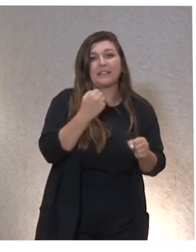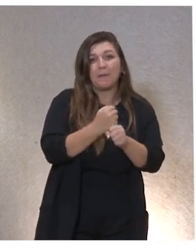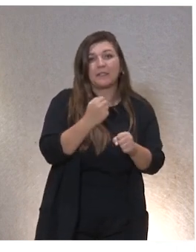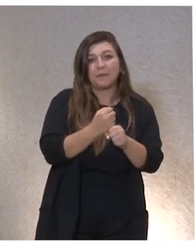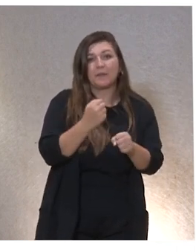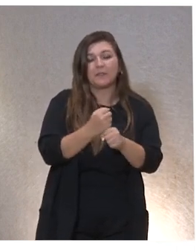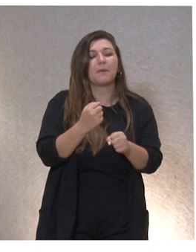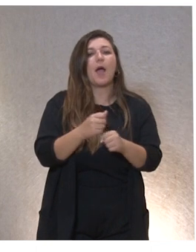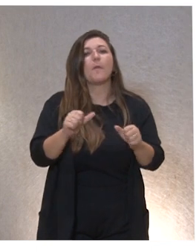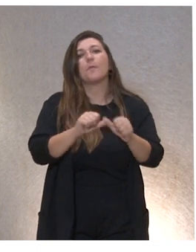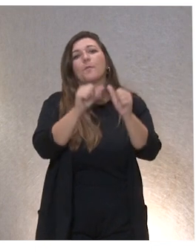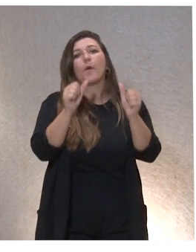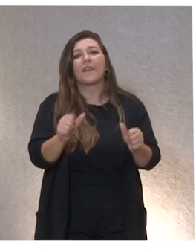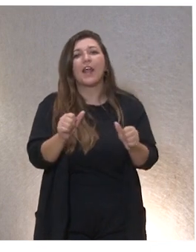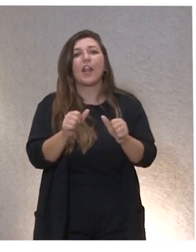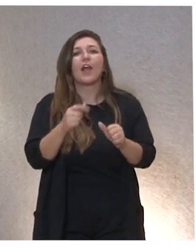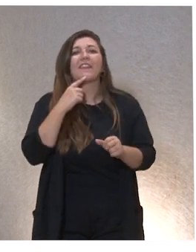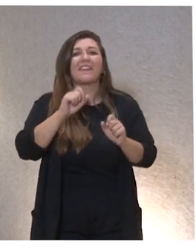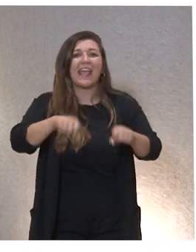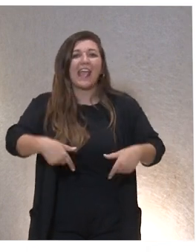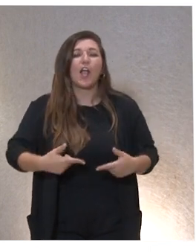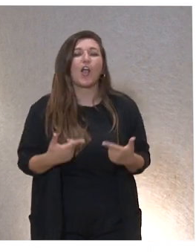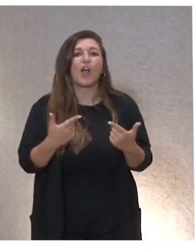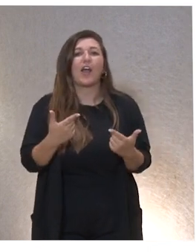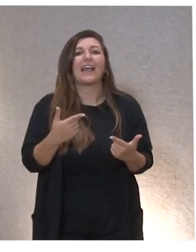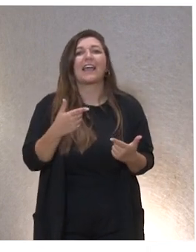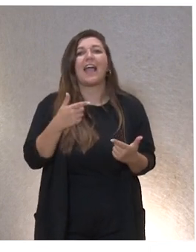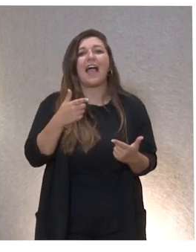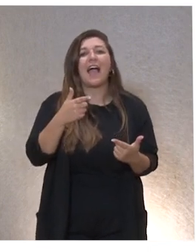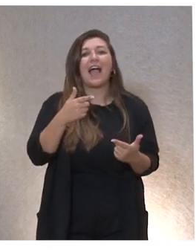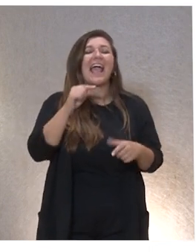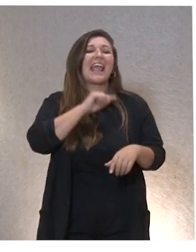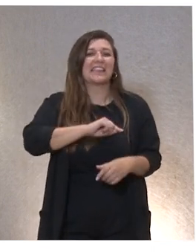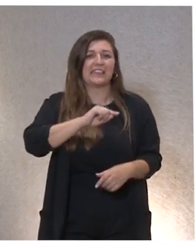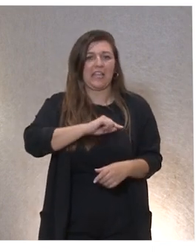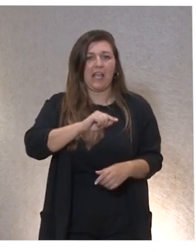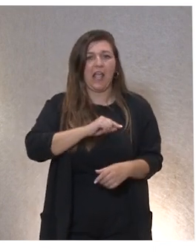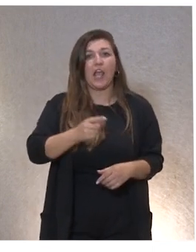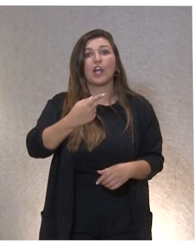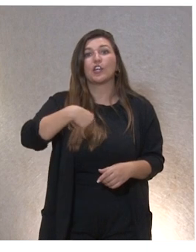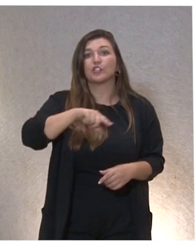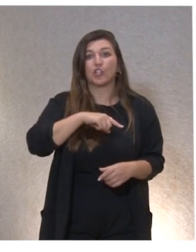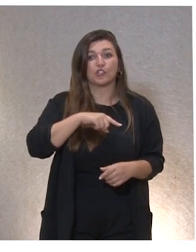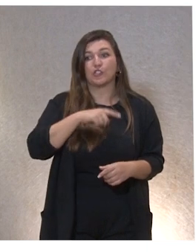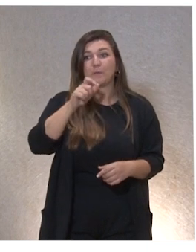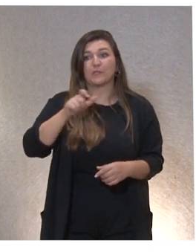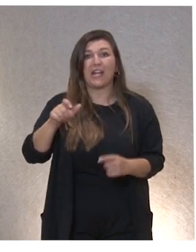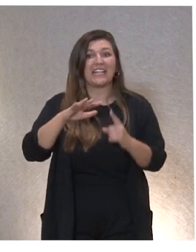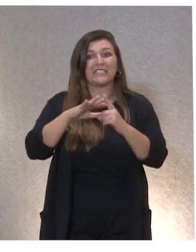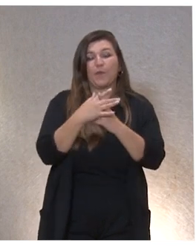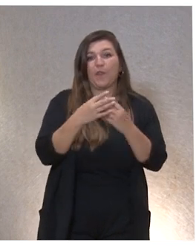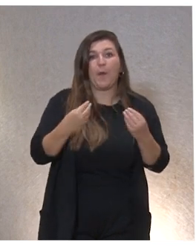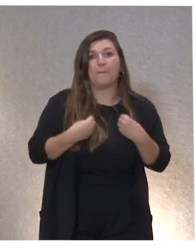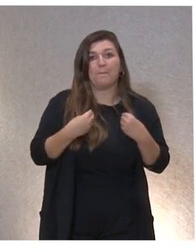modelo que nosotros llamamos ecología ética, que viene un poco a decir, ¿no?, que las personas somos la situación en la que vivimos y que